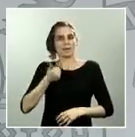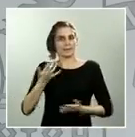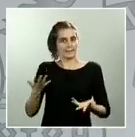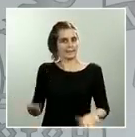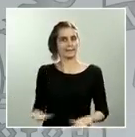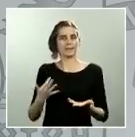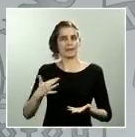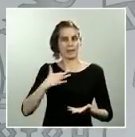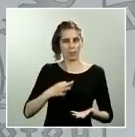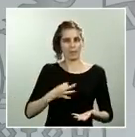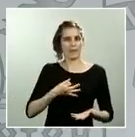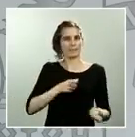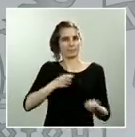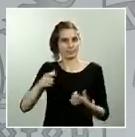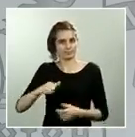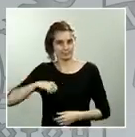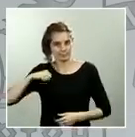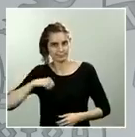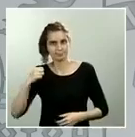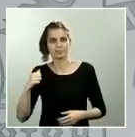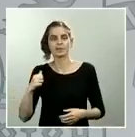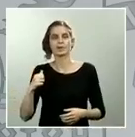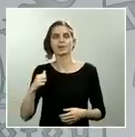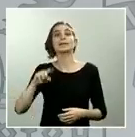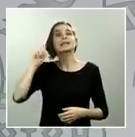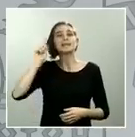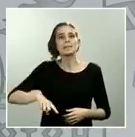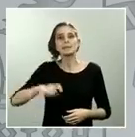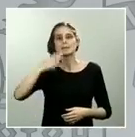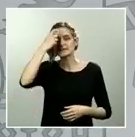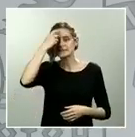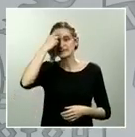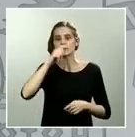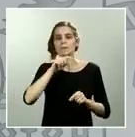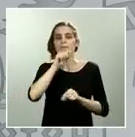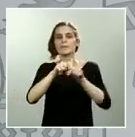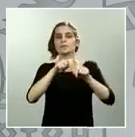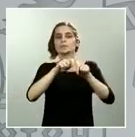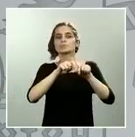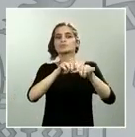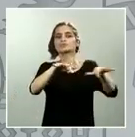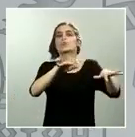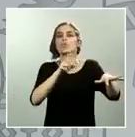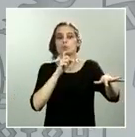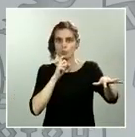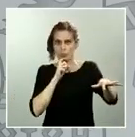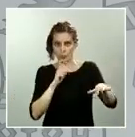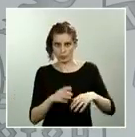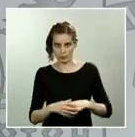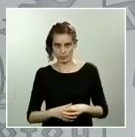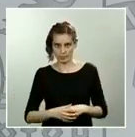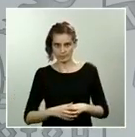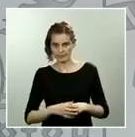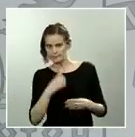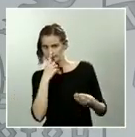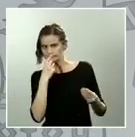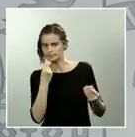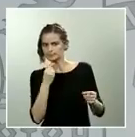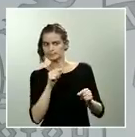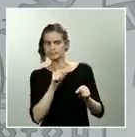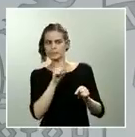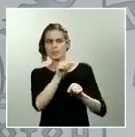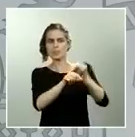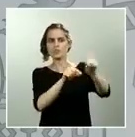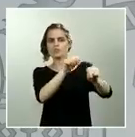también la propia difusión, la propia propagación del virus cuando desarrollamos determinados movimientos que, en este sentido, es lo que siempre